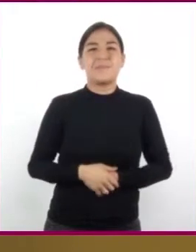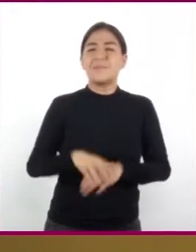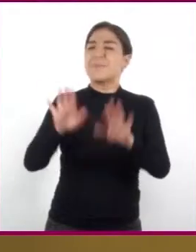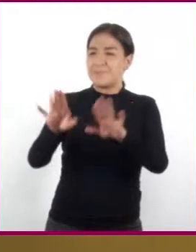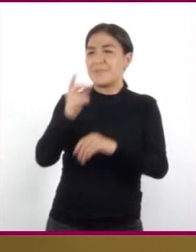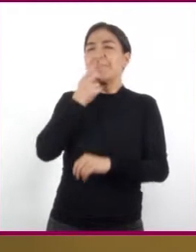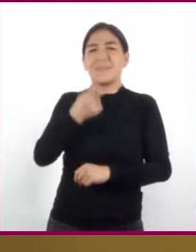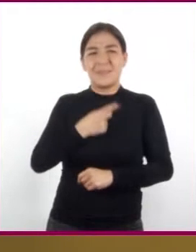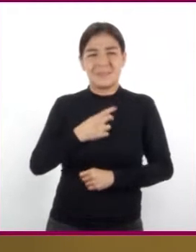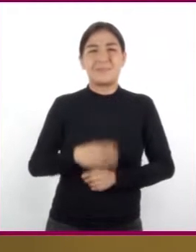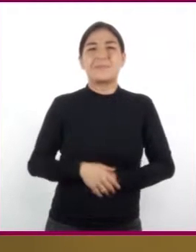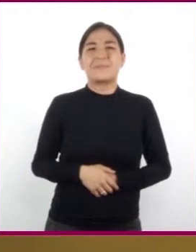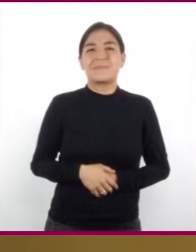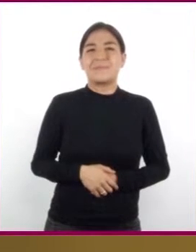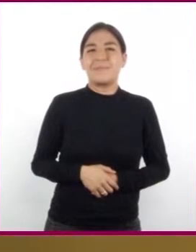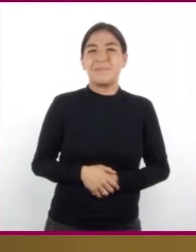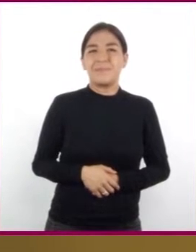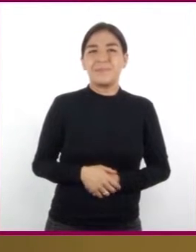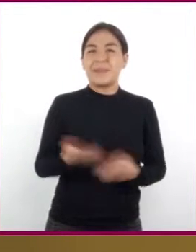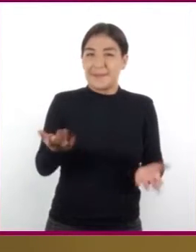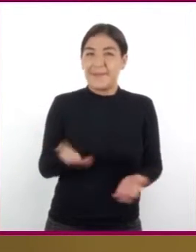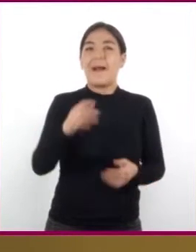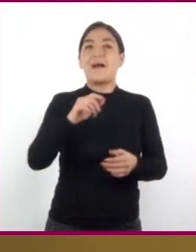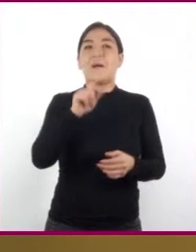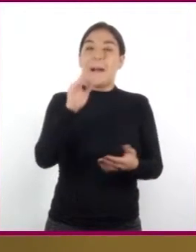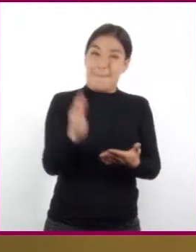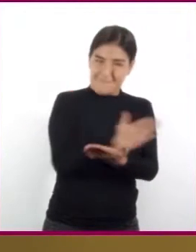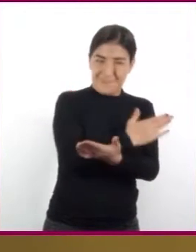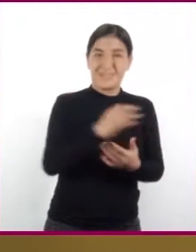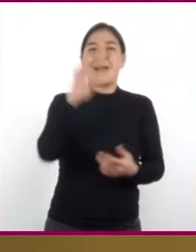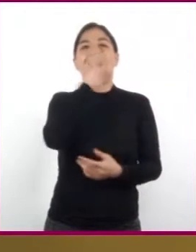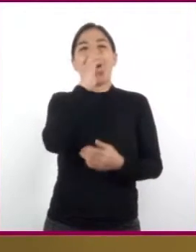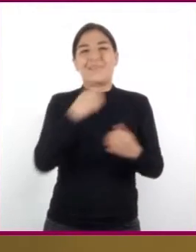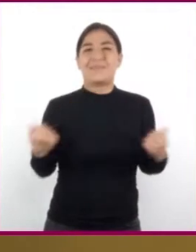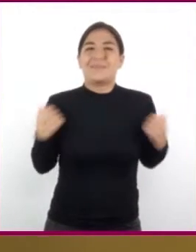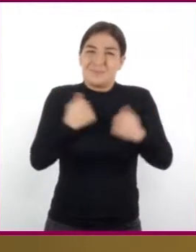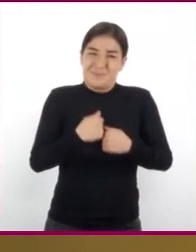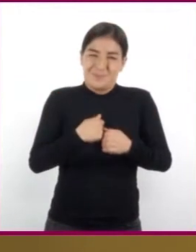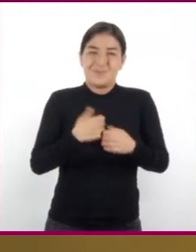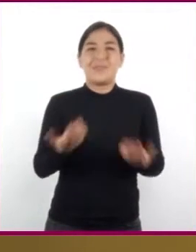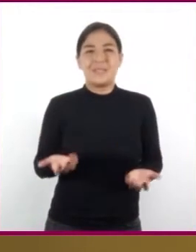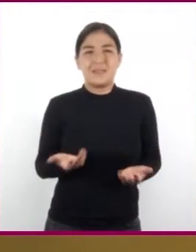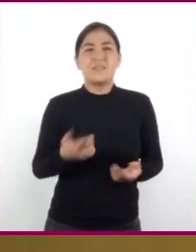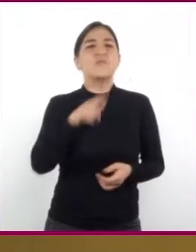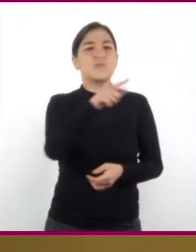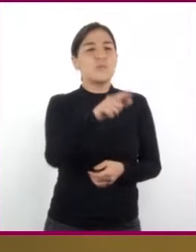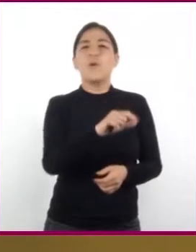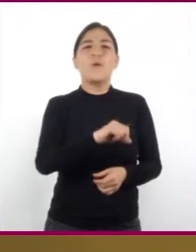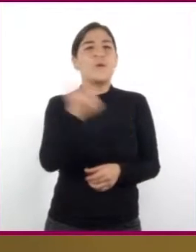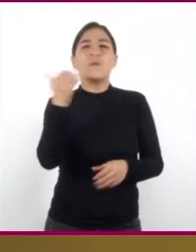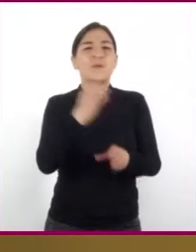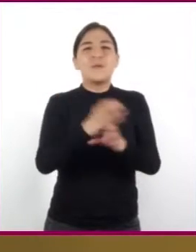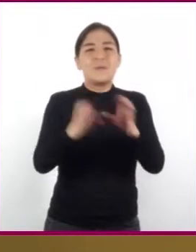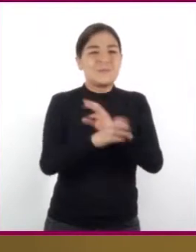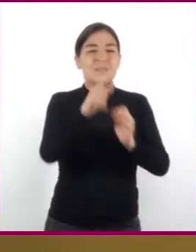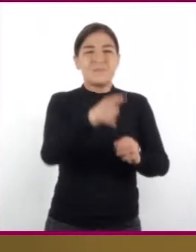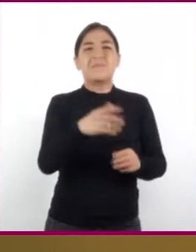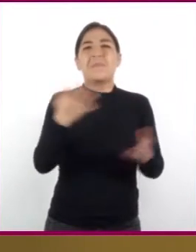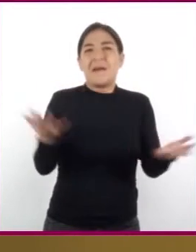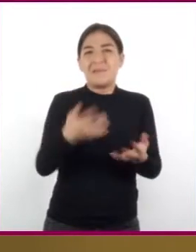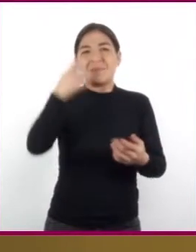Enrique, además de ponerte una chamarra o un suéter, ¿qué harías si sientes frío?